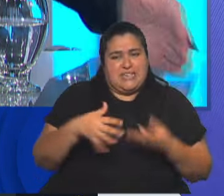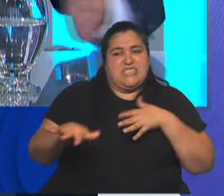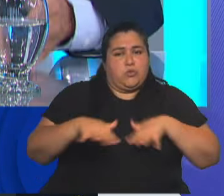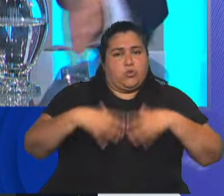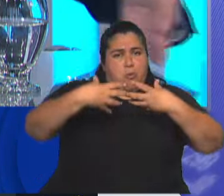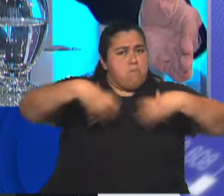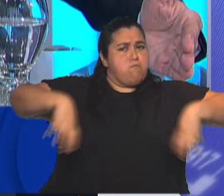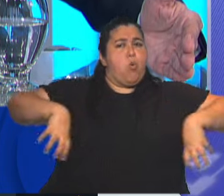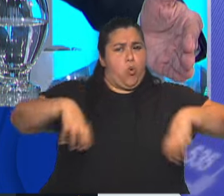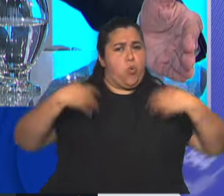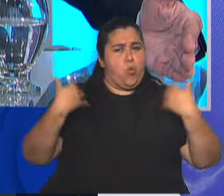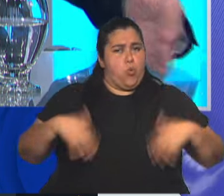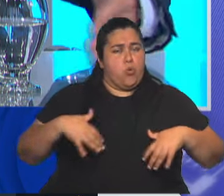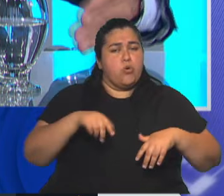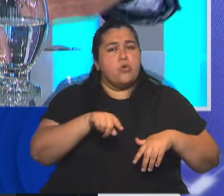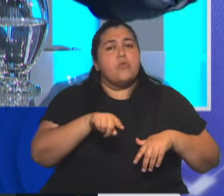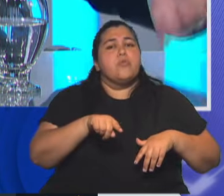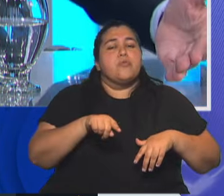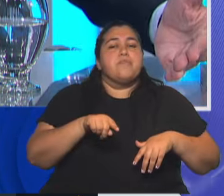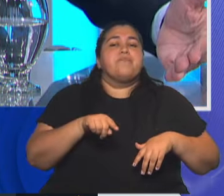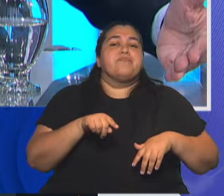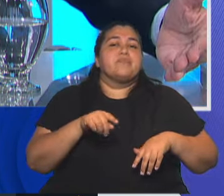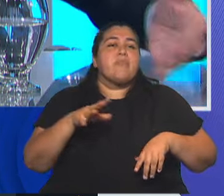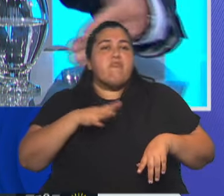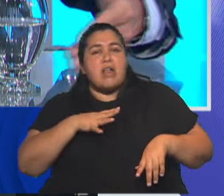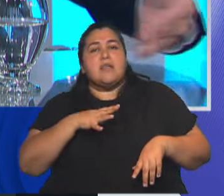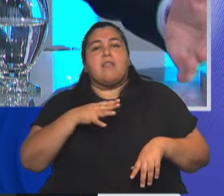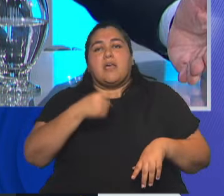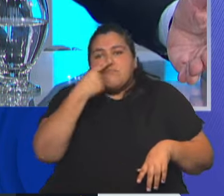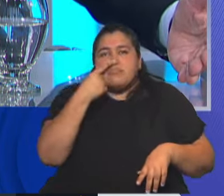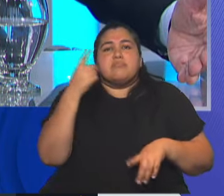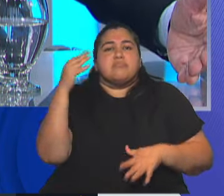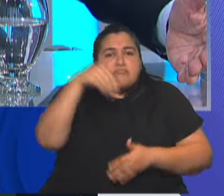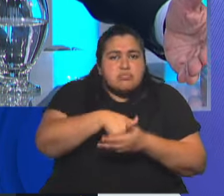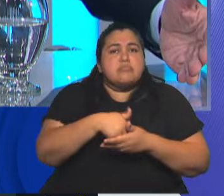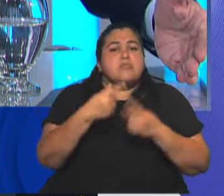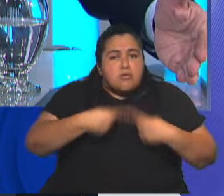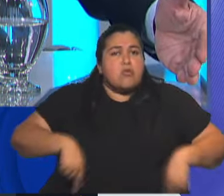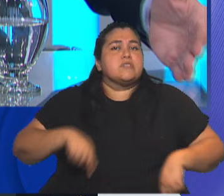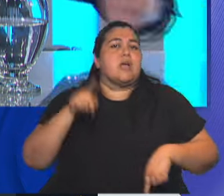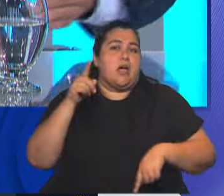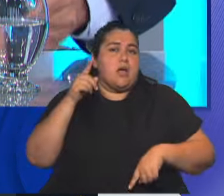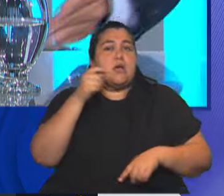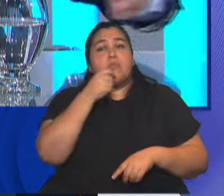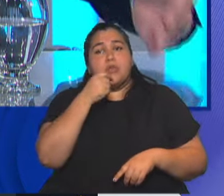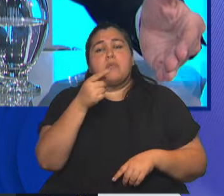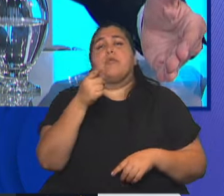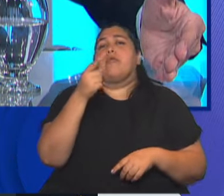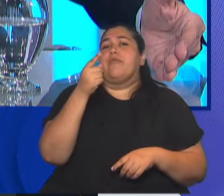que existe hoy. Falta de interferencia del Poder Ejecutivo en los tribunales,